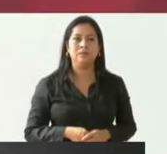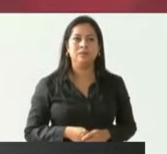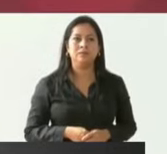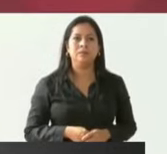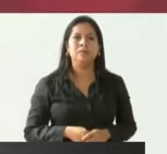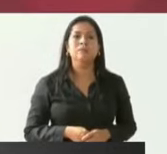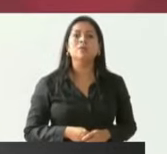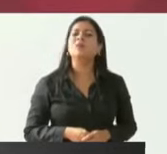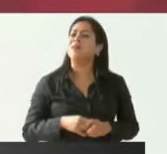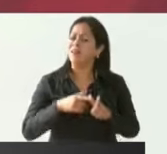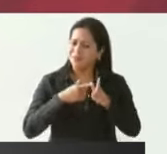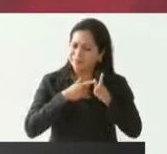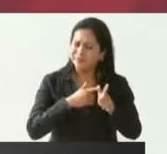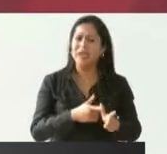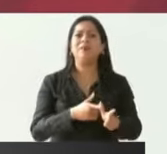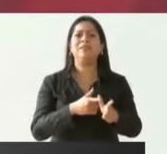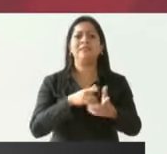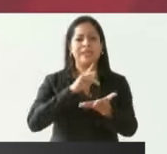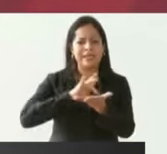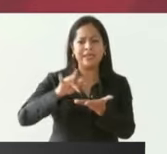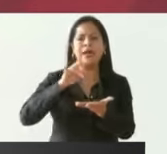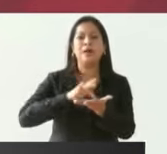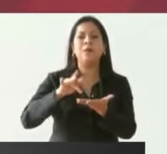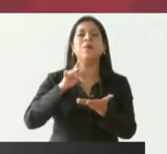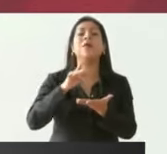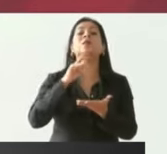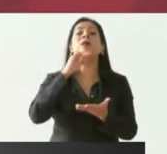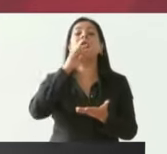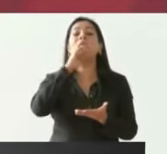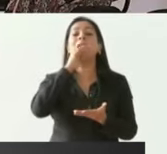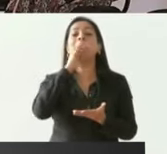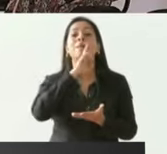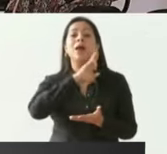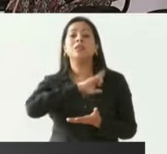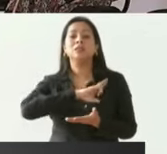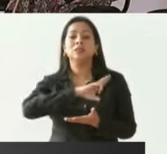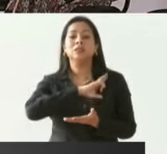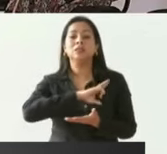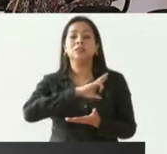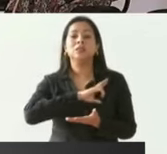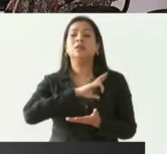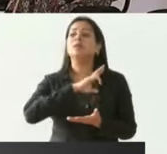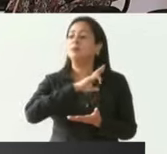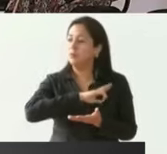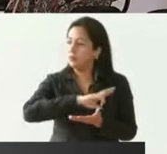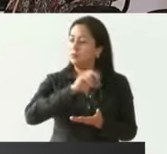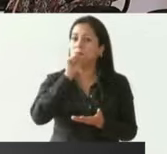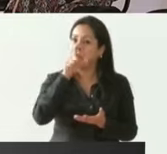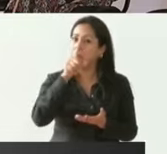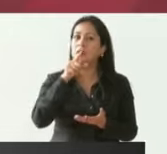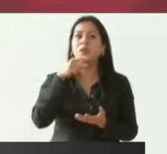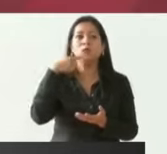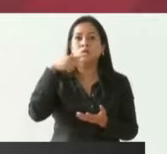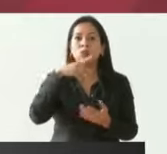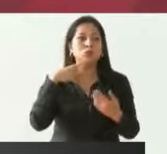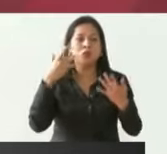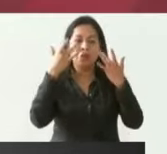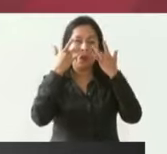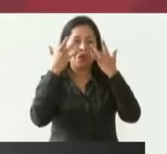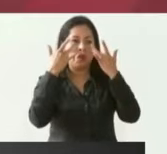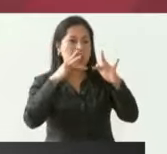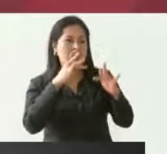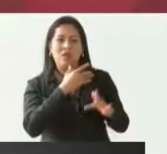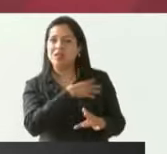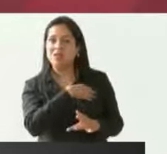vamos a seguir apoyando a las madres solteras con becas para que sus hijos no abandonen la escuela